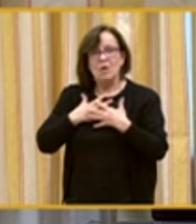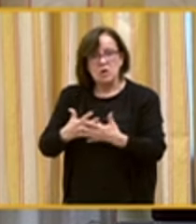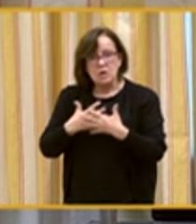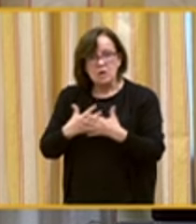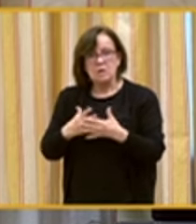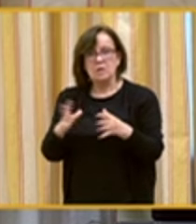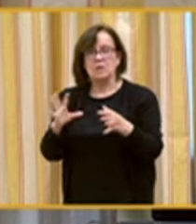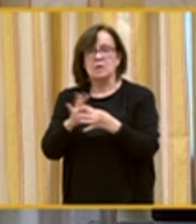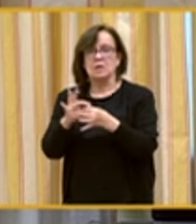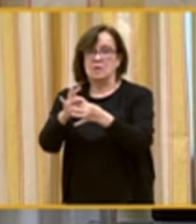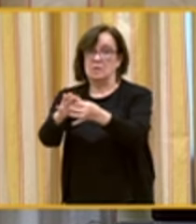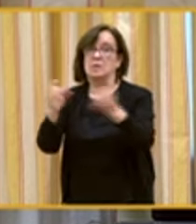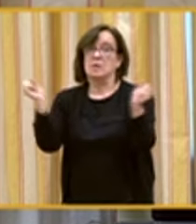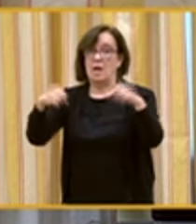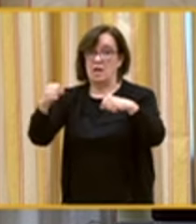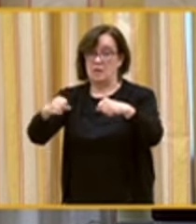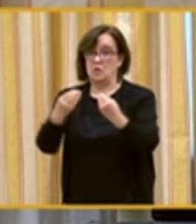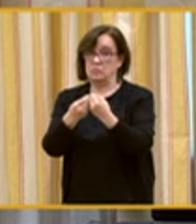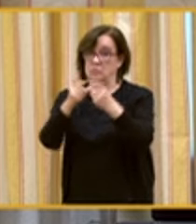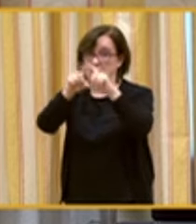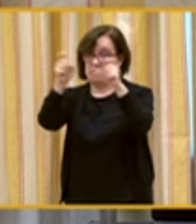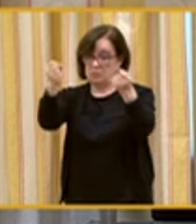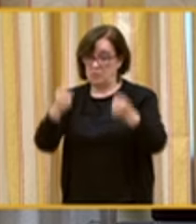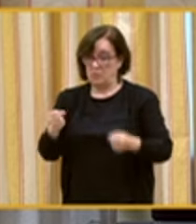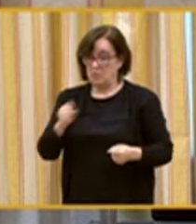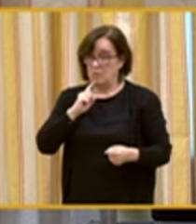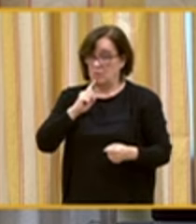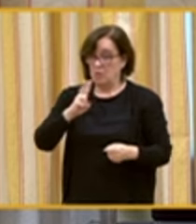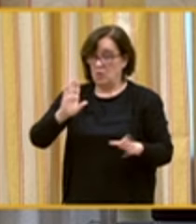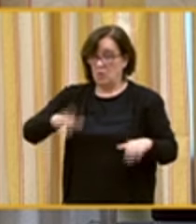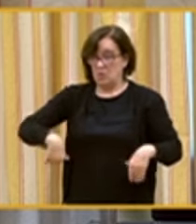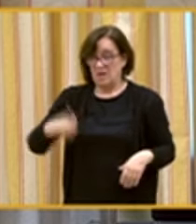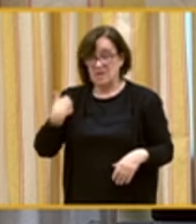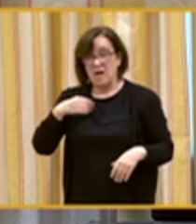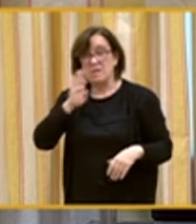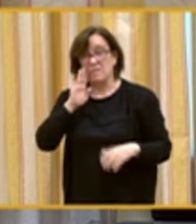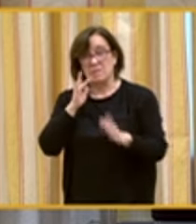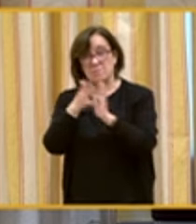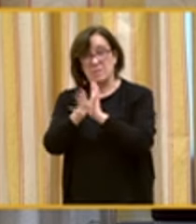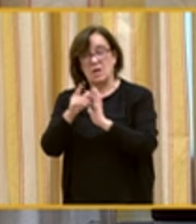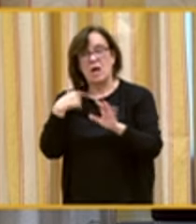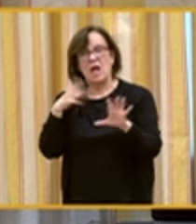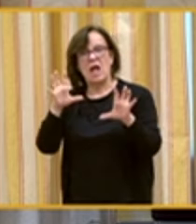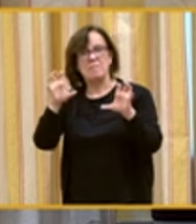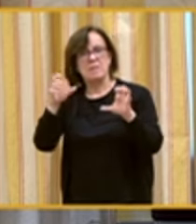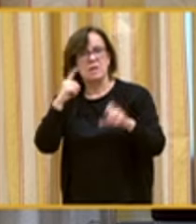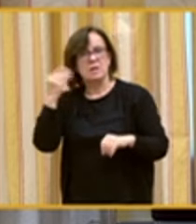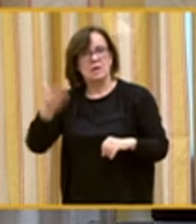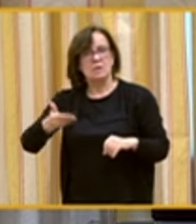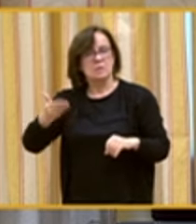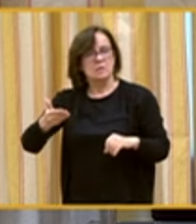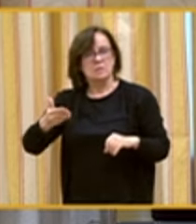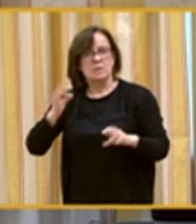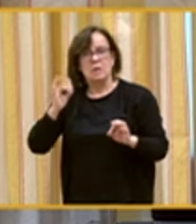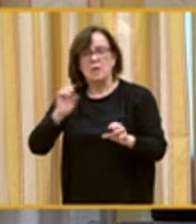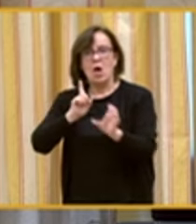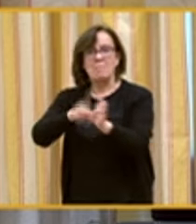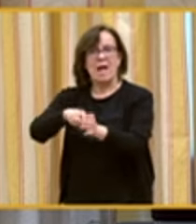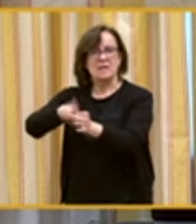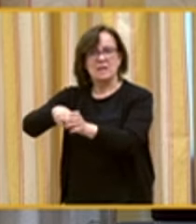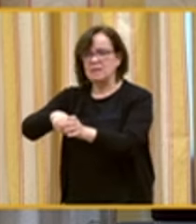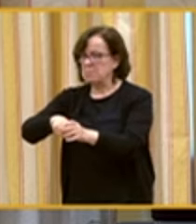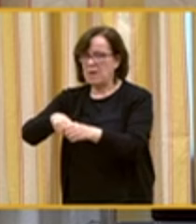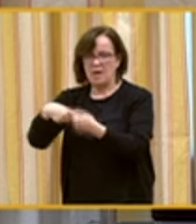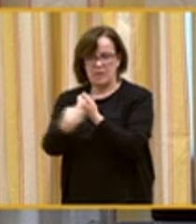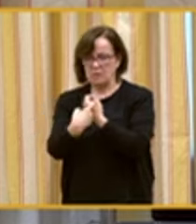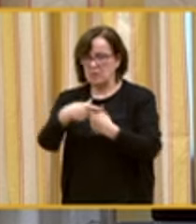y alianzas con otras instituciones. En los últimos años, como ya he señalado, hemos aprendido la importancia radical de la participación de